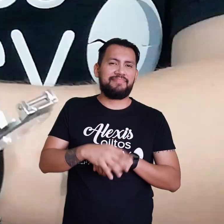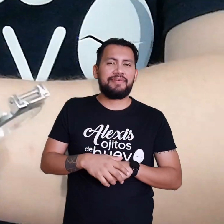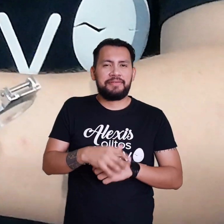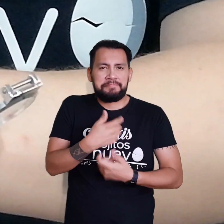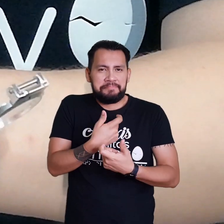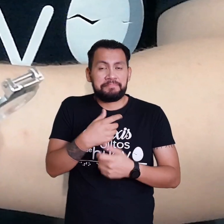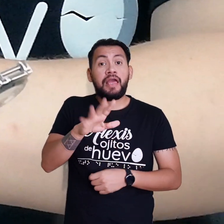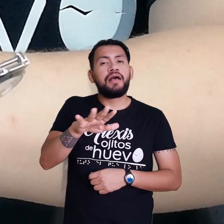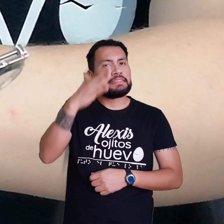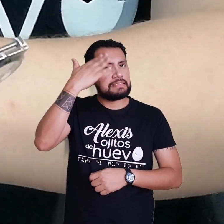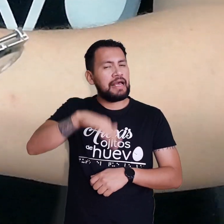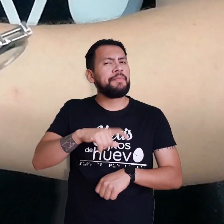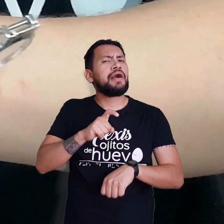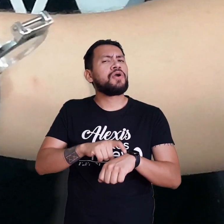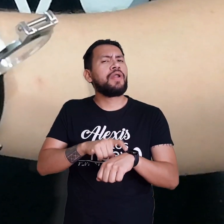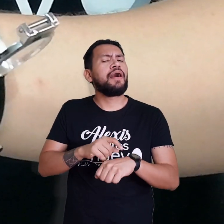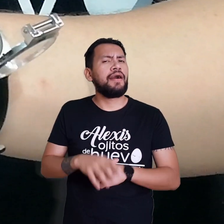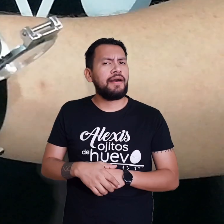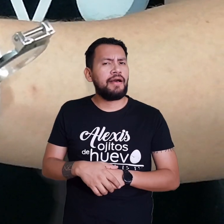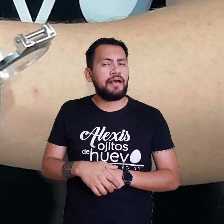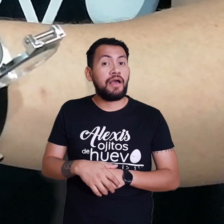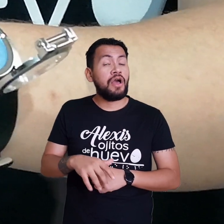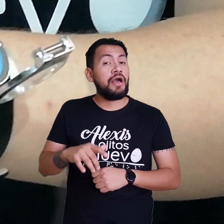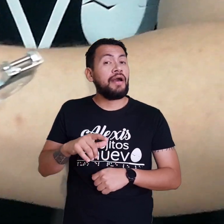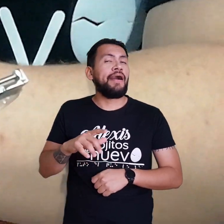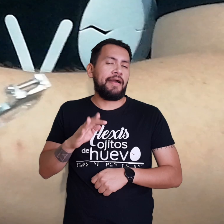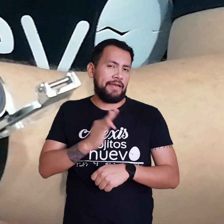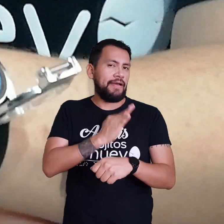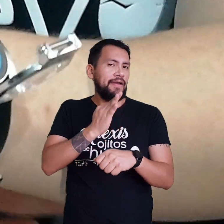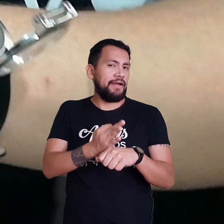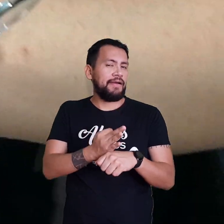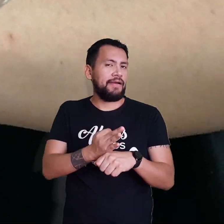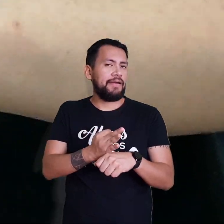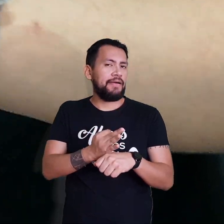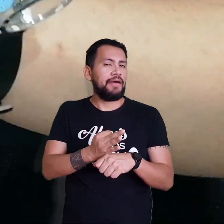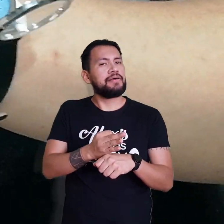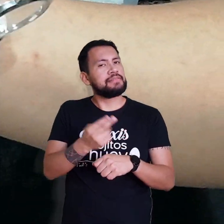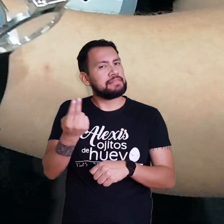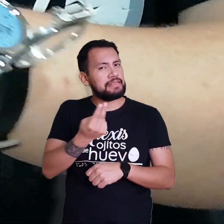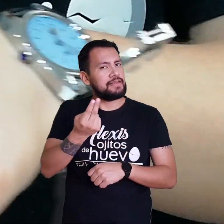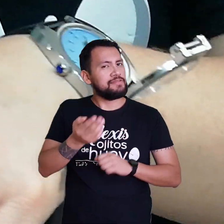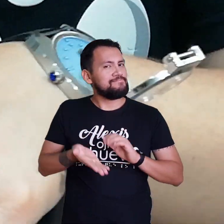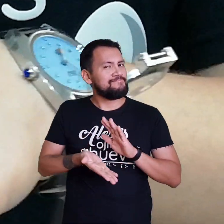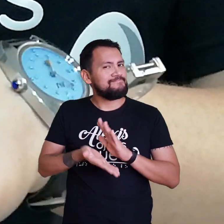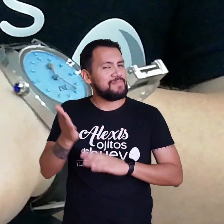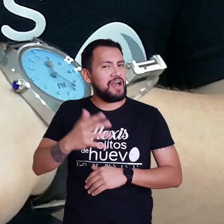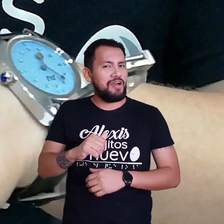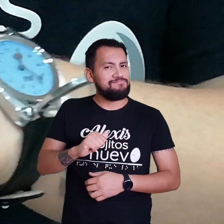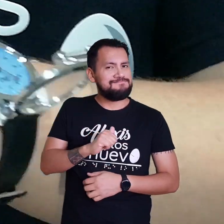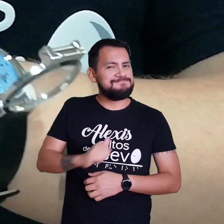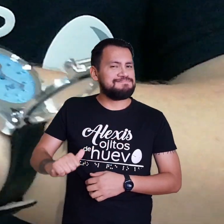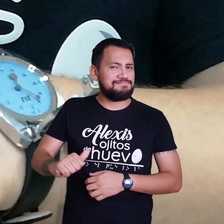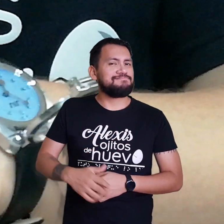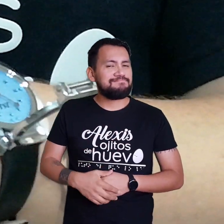los que luego dicen Ay, no mames Si es que para qué trae el reloj El ceguillo Si ni lo ve No mames, no Y ustedes por qué tienen pitos Si no lo